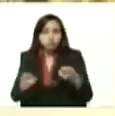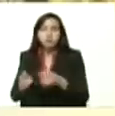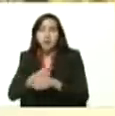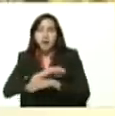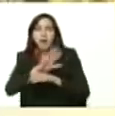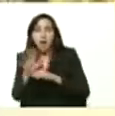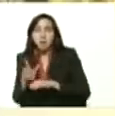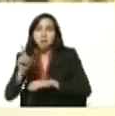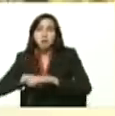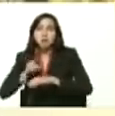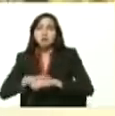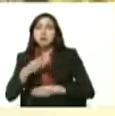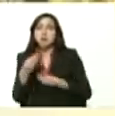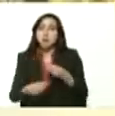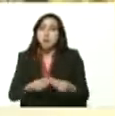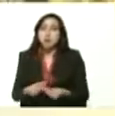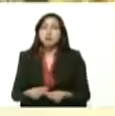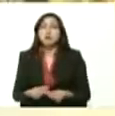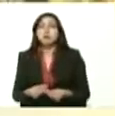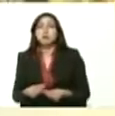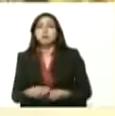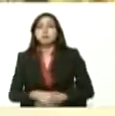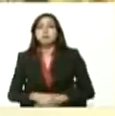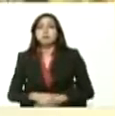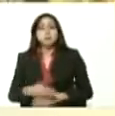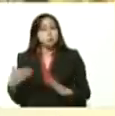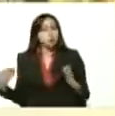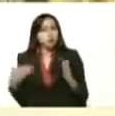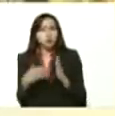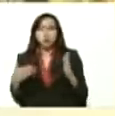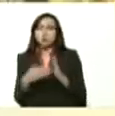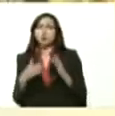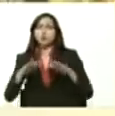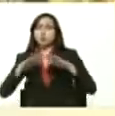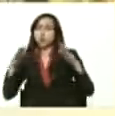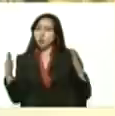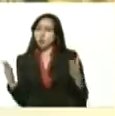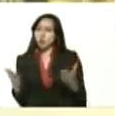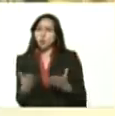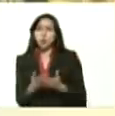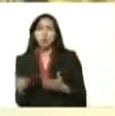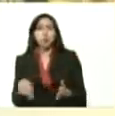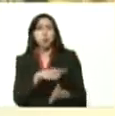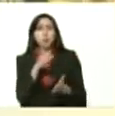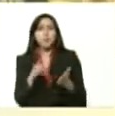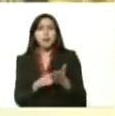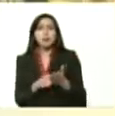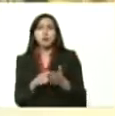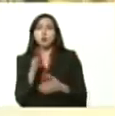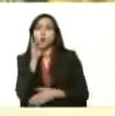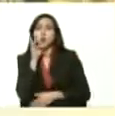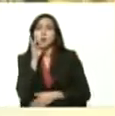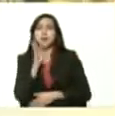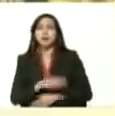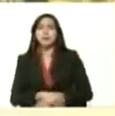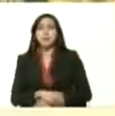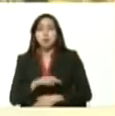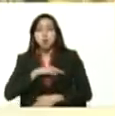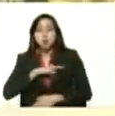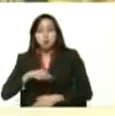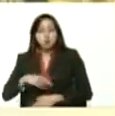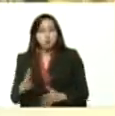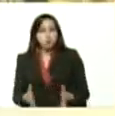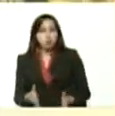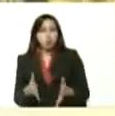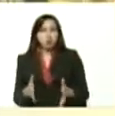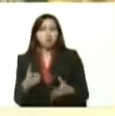que está golpeando el mundo entero todavía y que nosotros hemos logrado